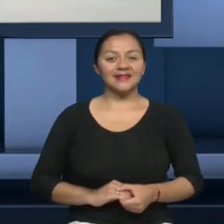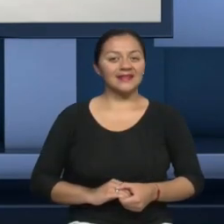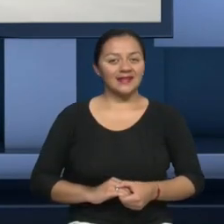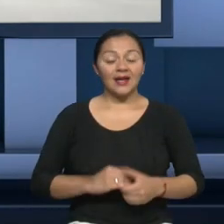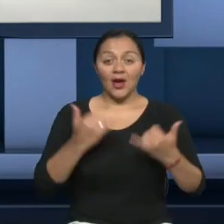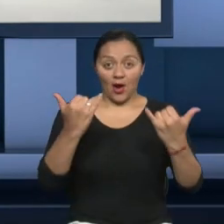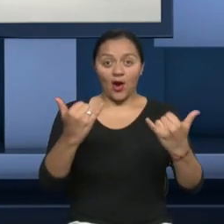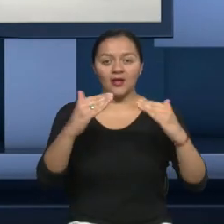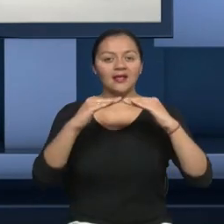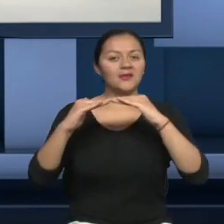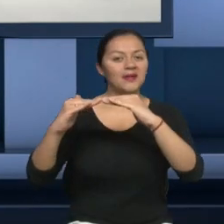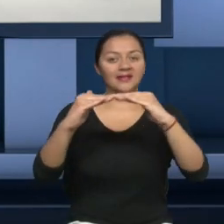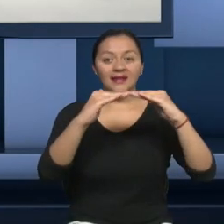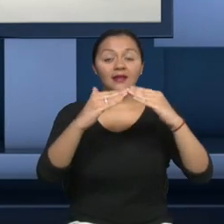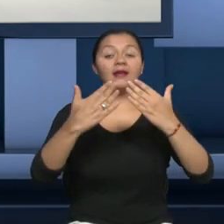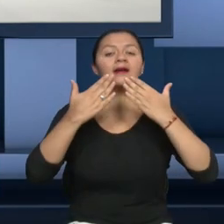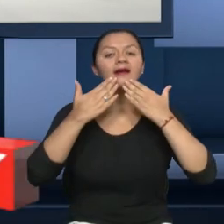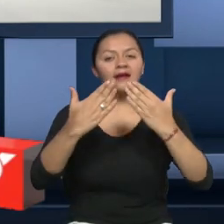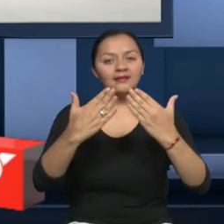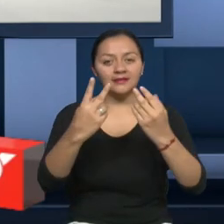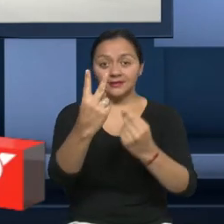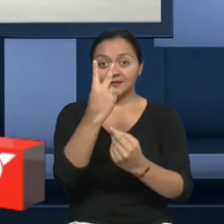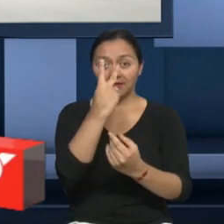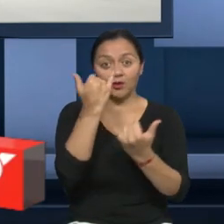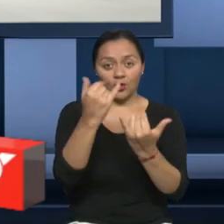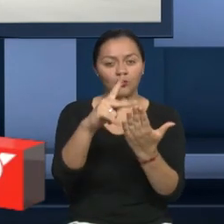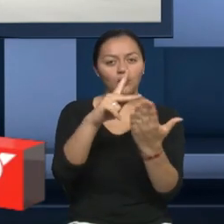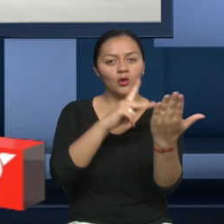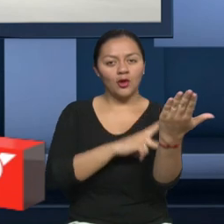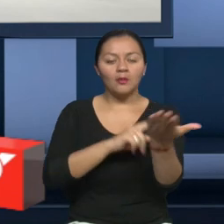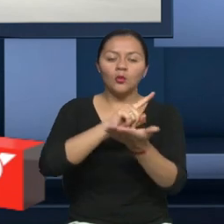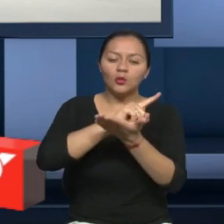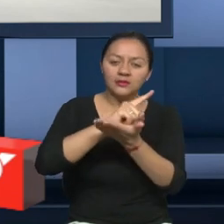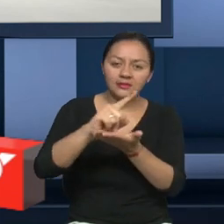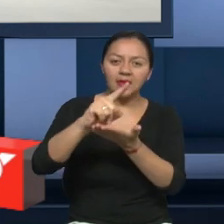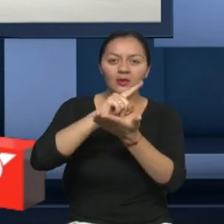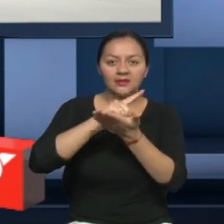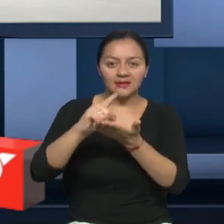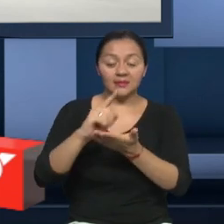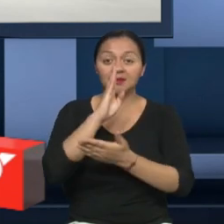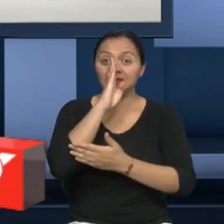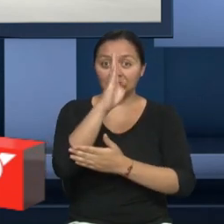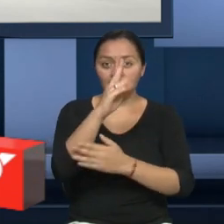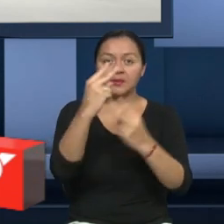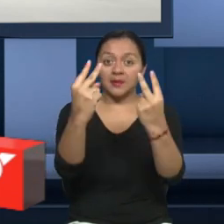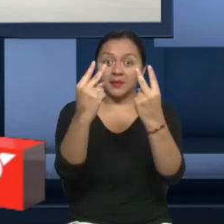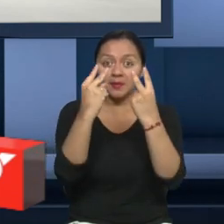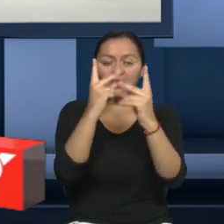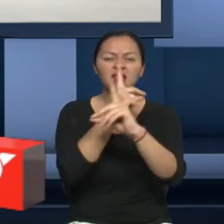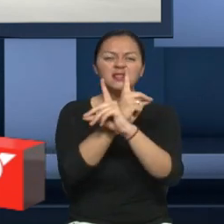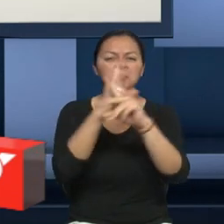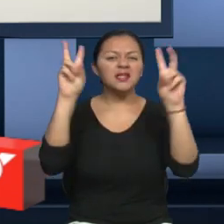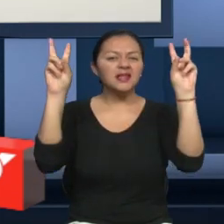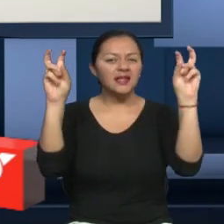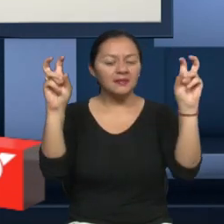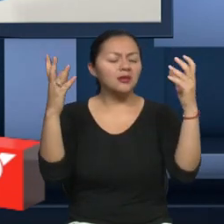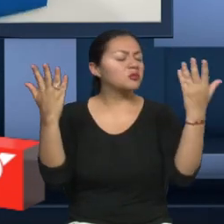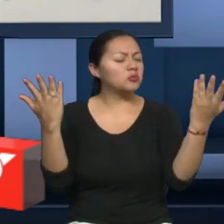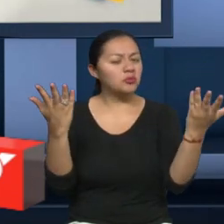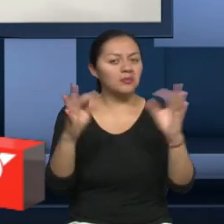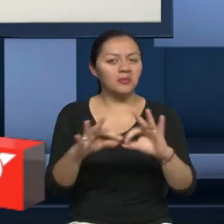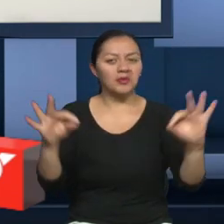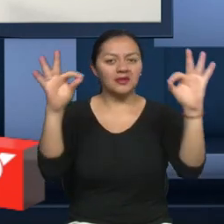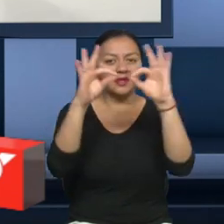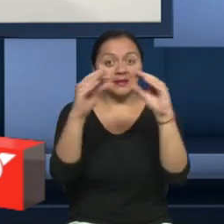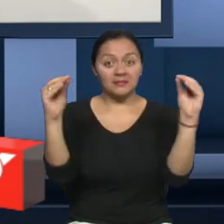Construyendo Igualdades agradece por seguirnos y permitirnos entrar semana a semana en sus hogares. Gracias a ustedes continuaremos en esta importante tarea por